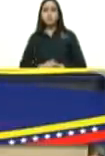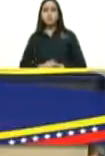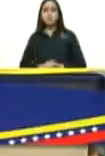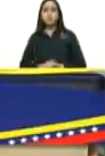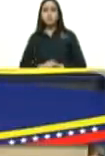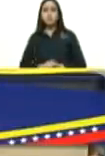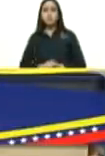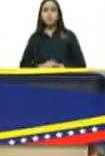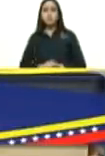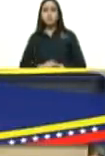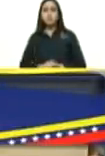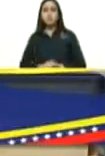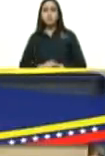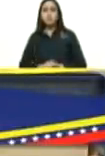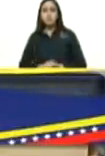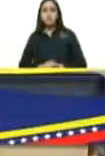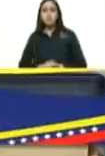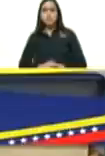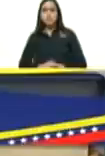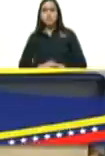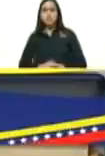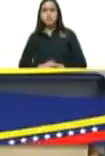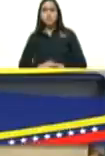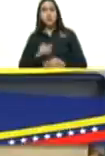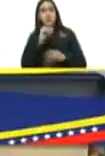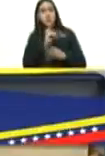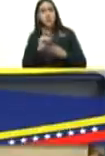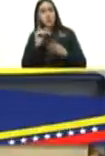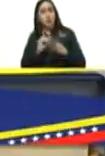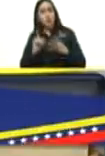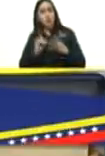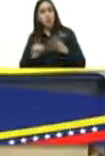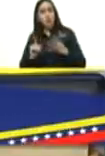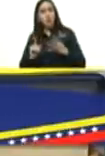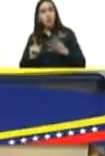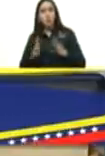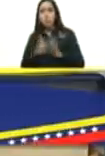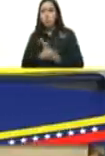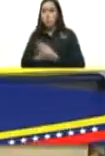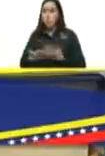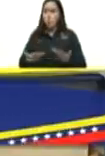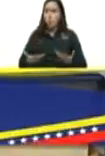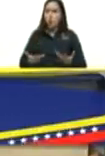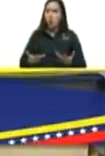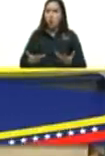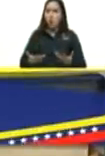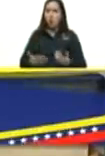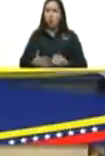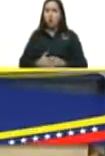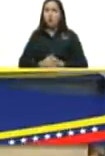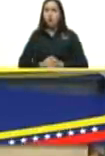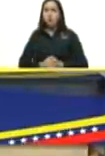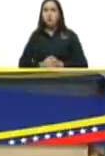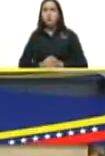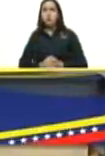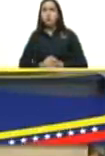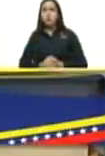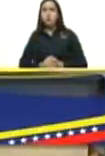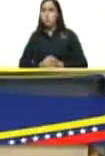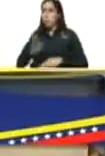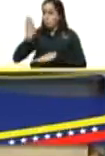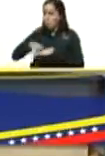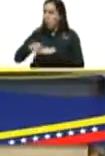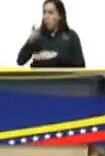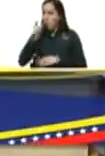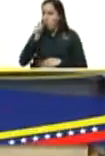pudiéramos detallar como debemos detallar Márquez también tú te